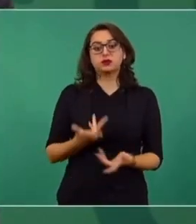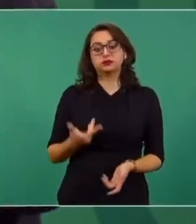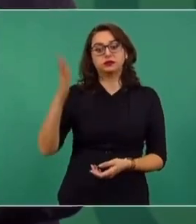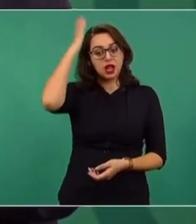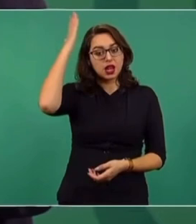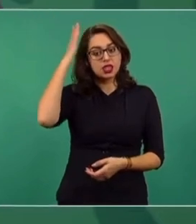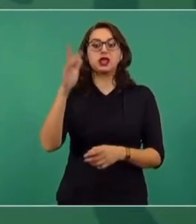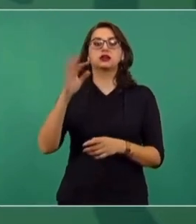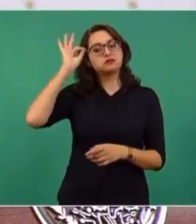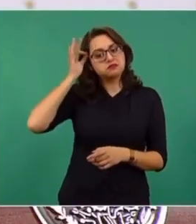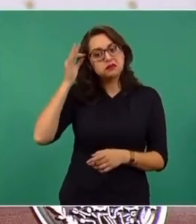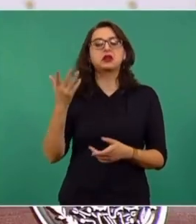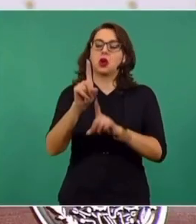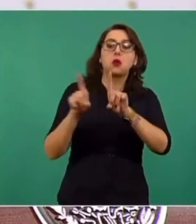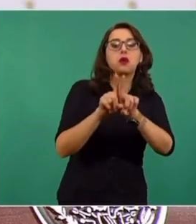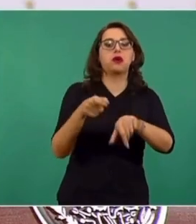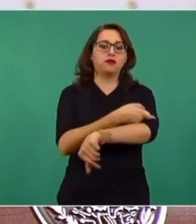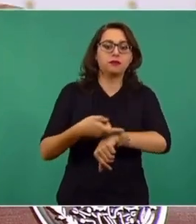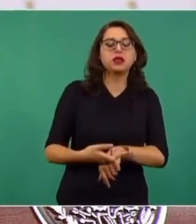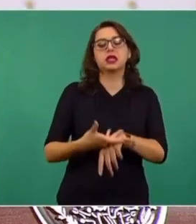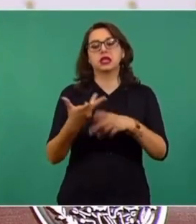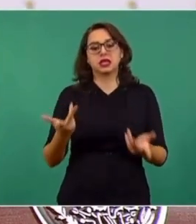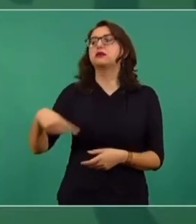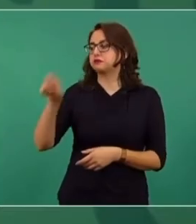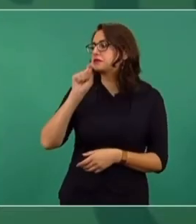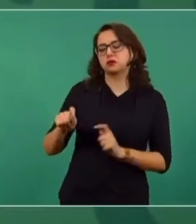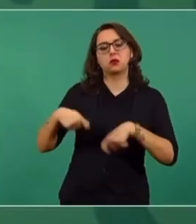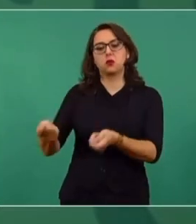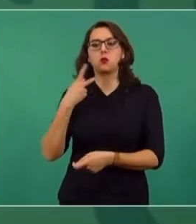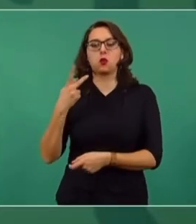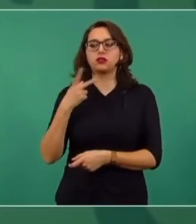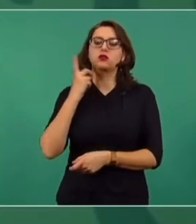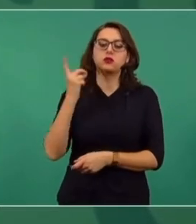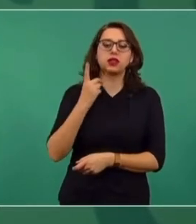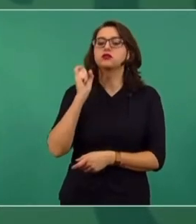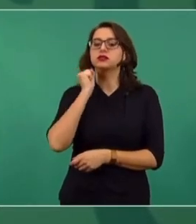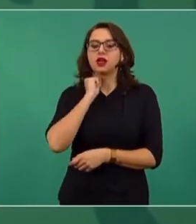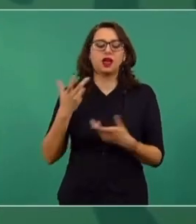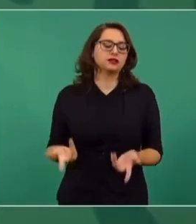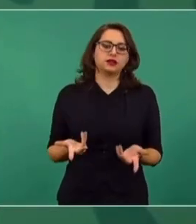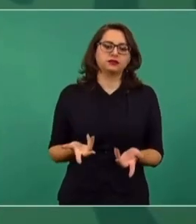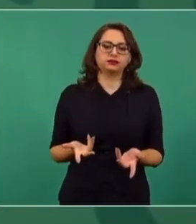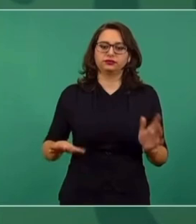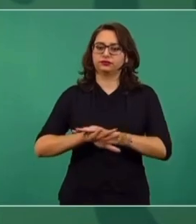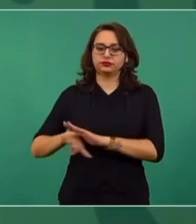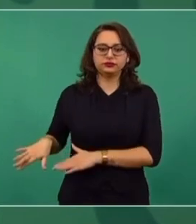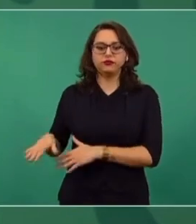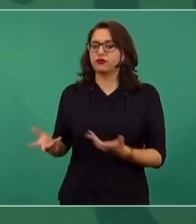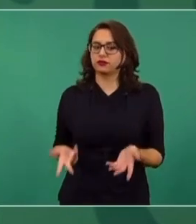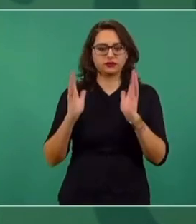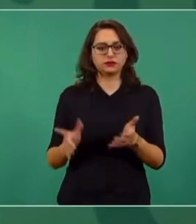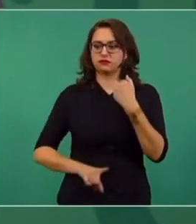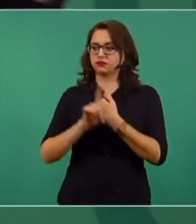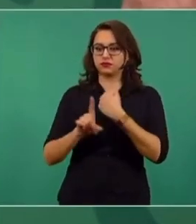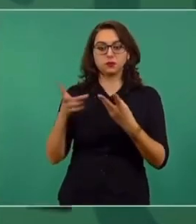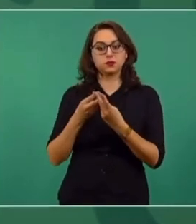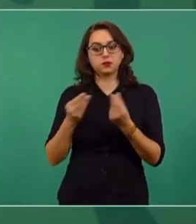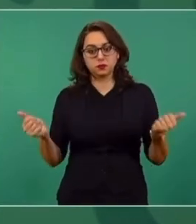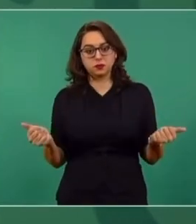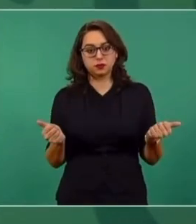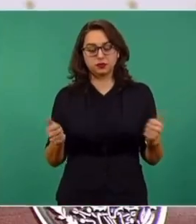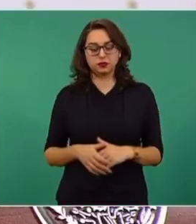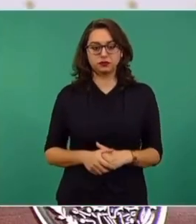de los líderes, familiares, los de las corrientes. Entonces, se resolvió el problema porque se inscriben, si hay 100,